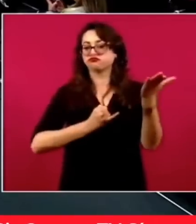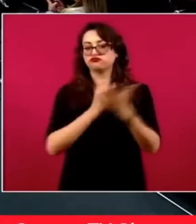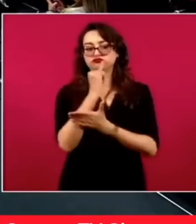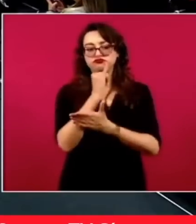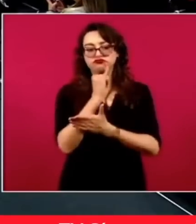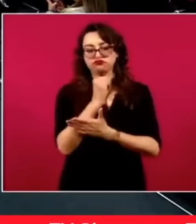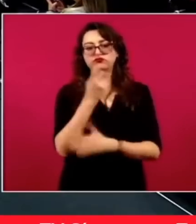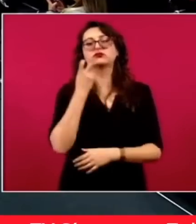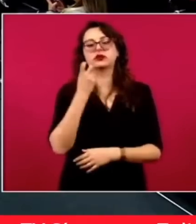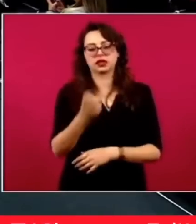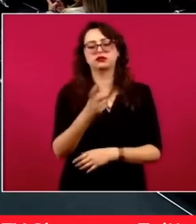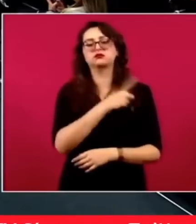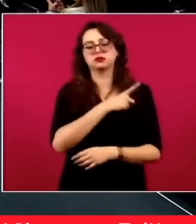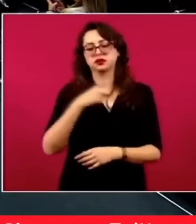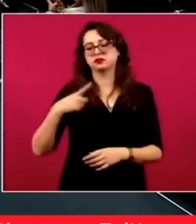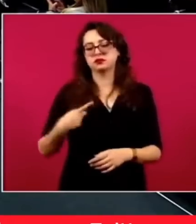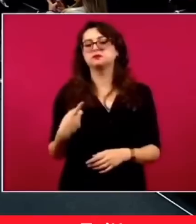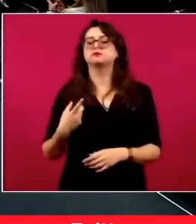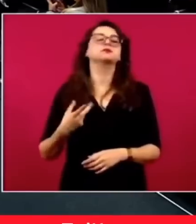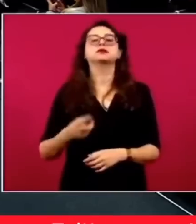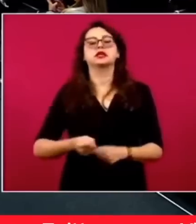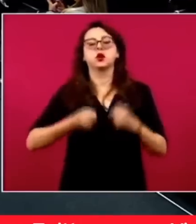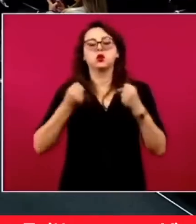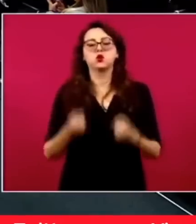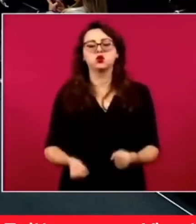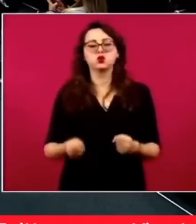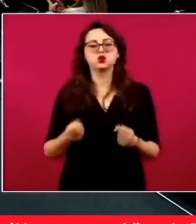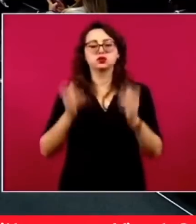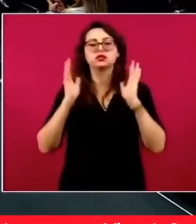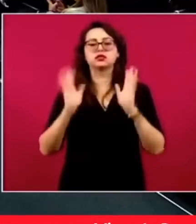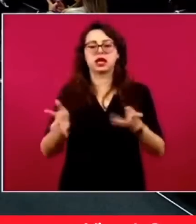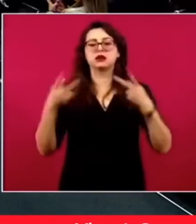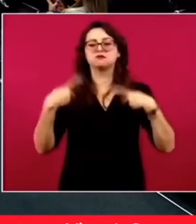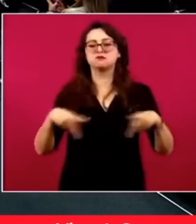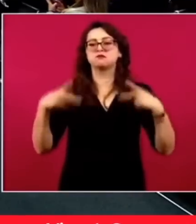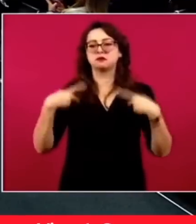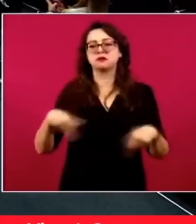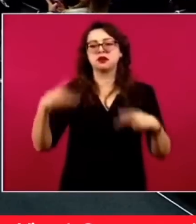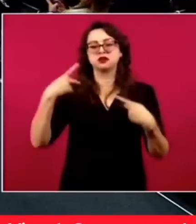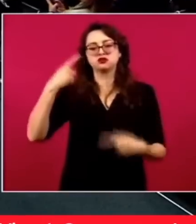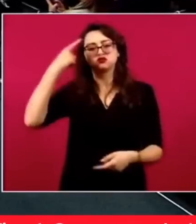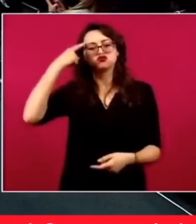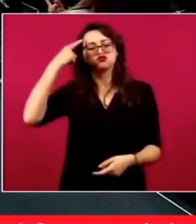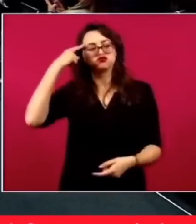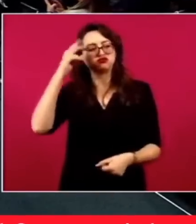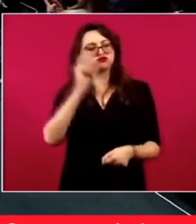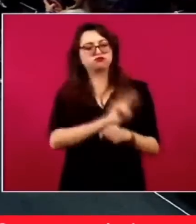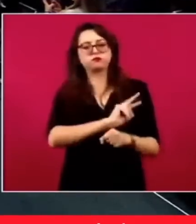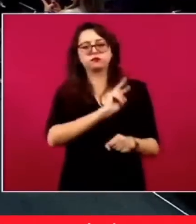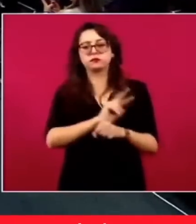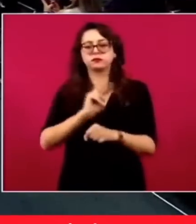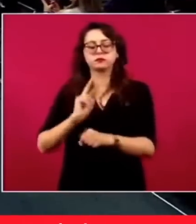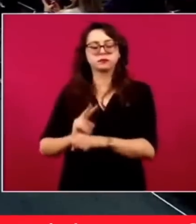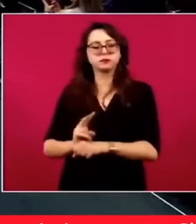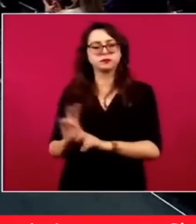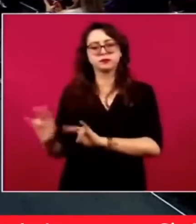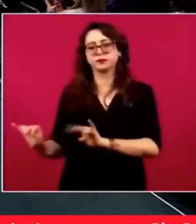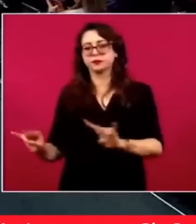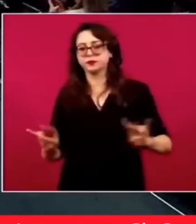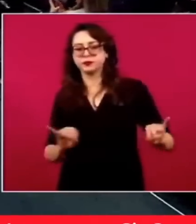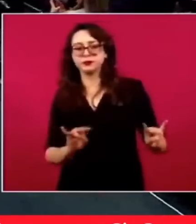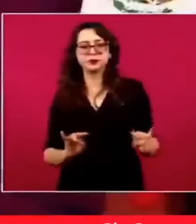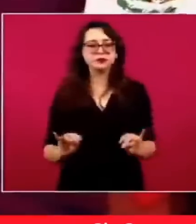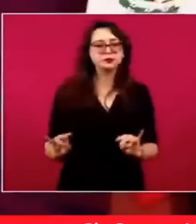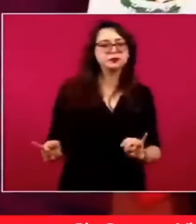porque ya cambiaron las cosas, ya son otros tiempos. Entonces, es normal que